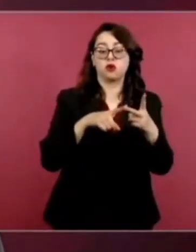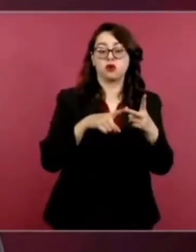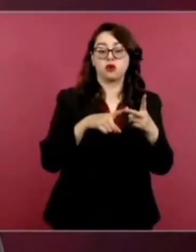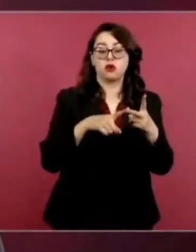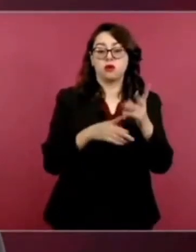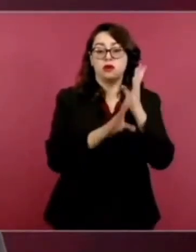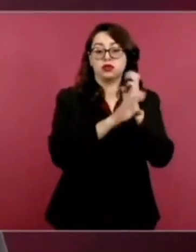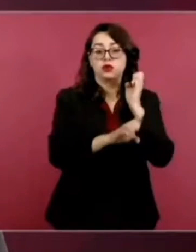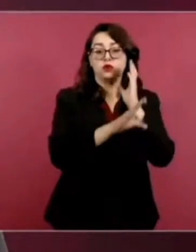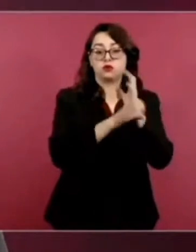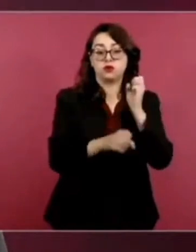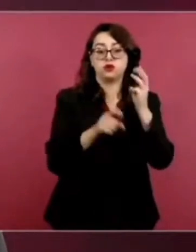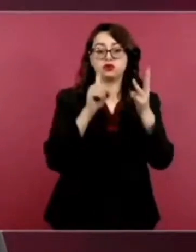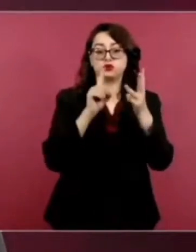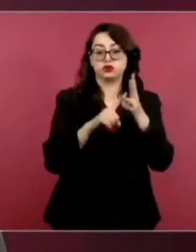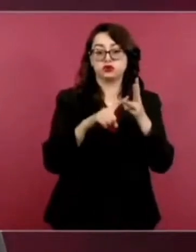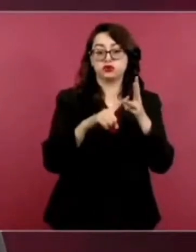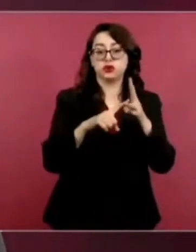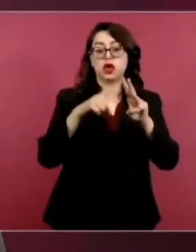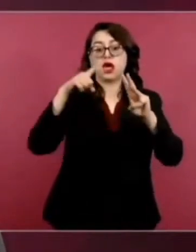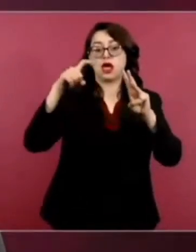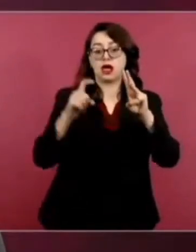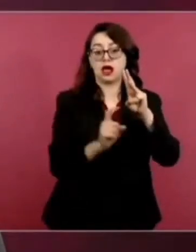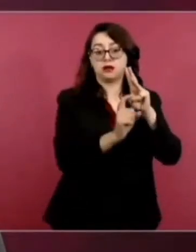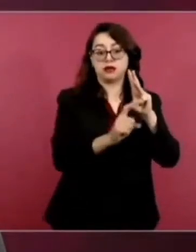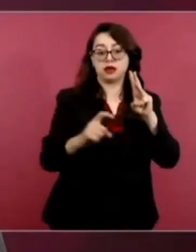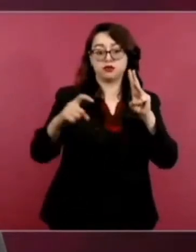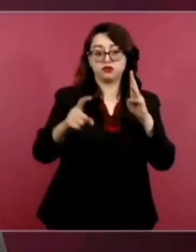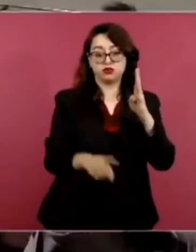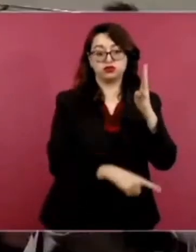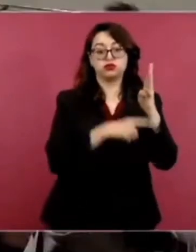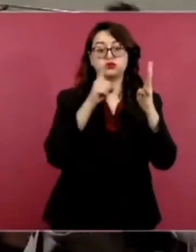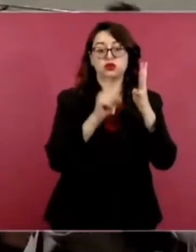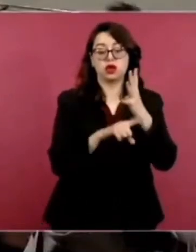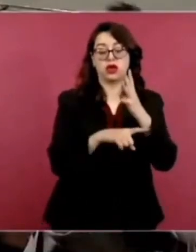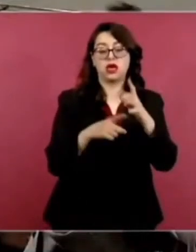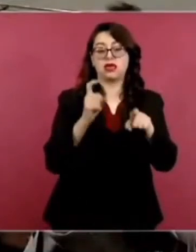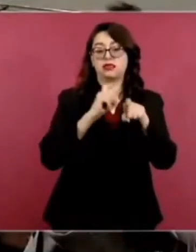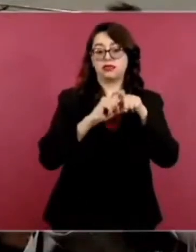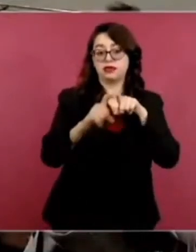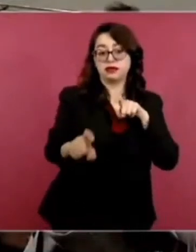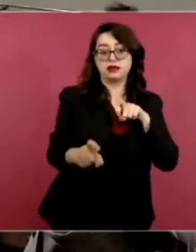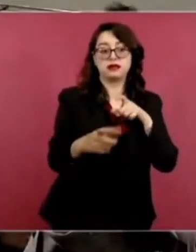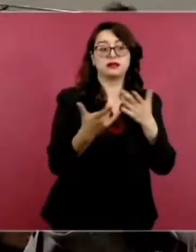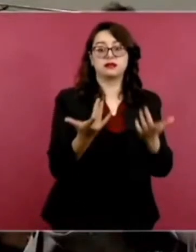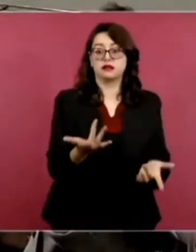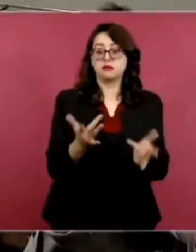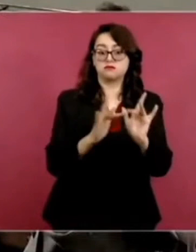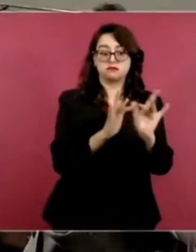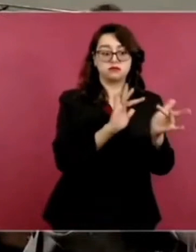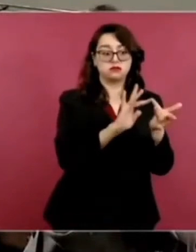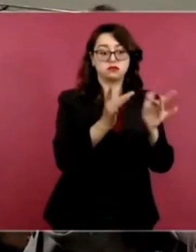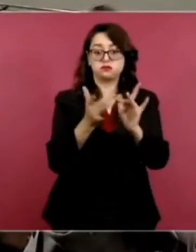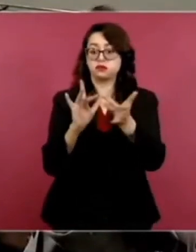entre otros. Finalmente, quiero subrayar que en estas obras hemos